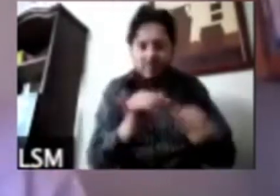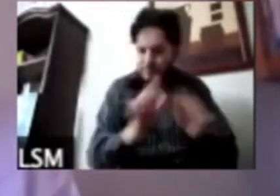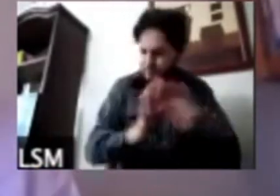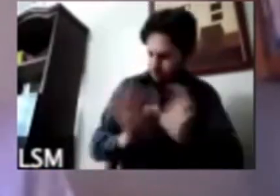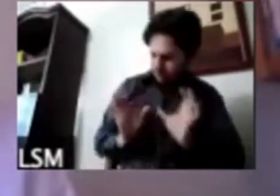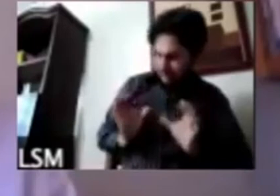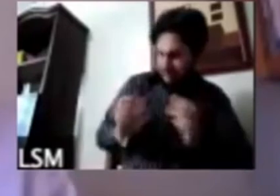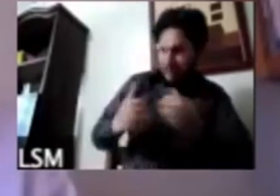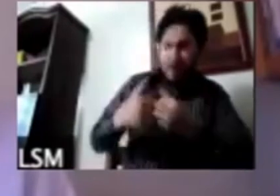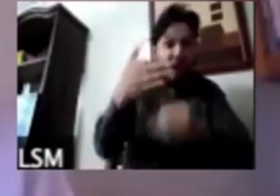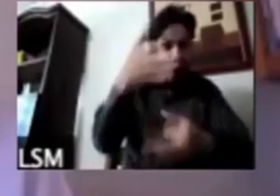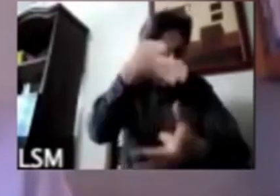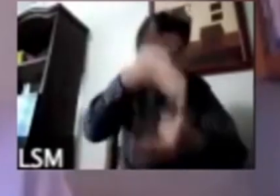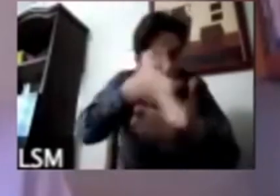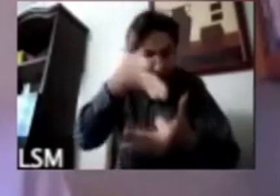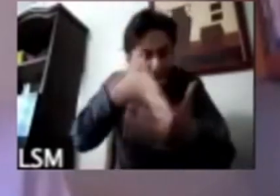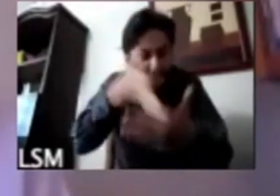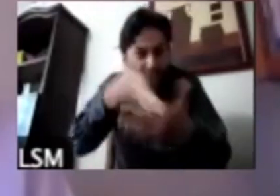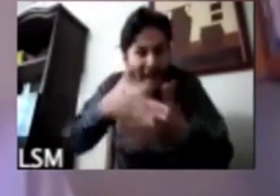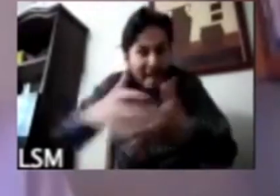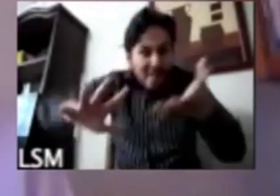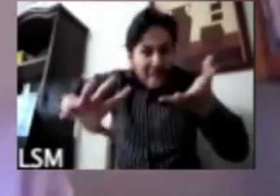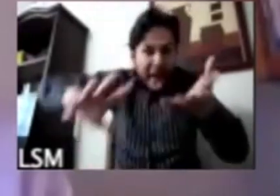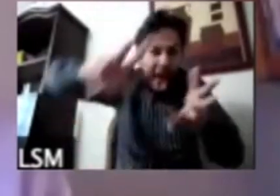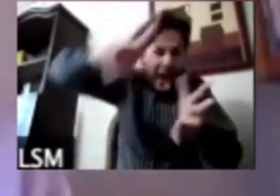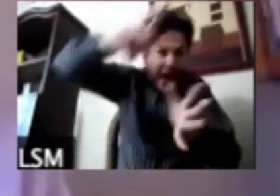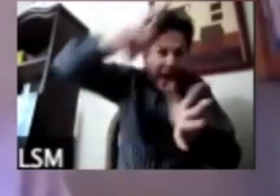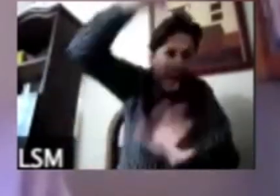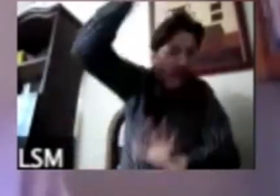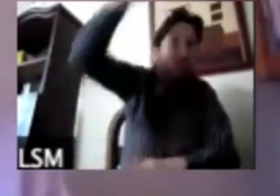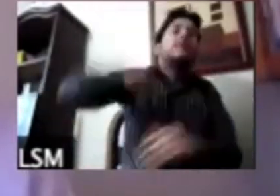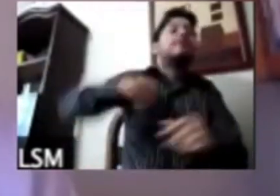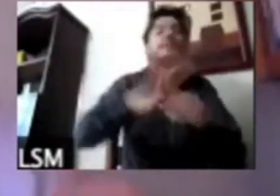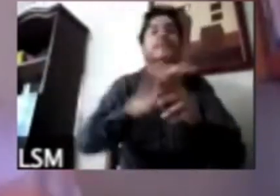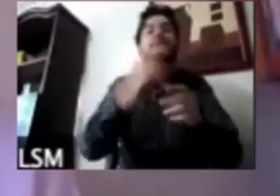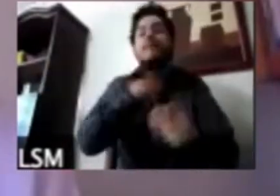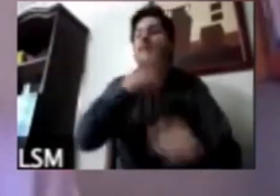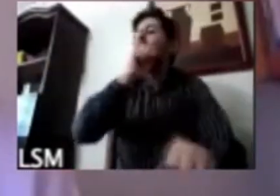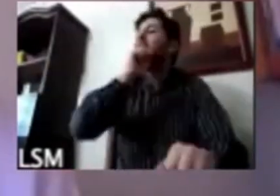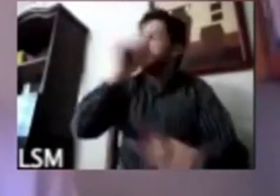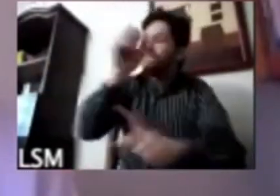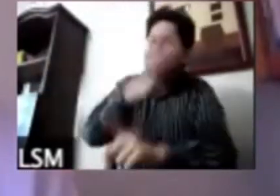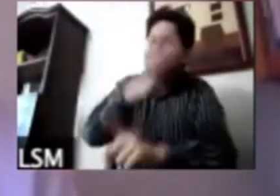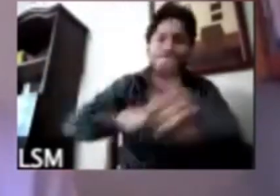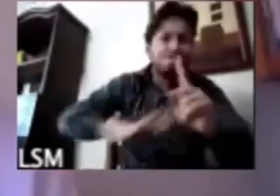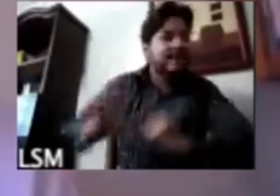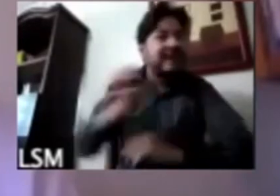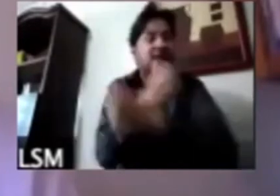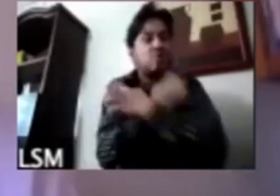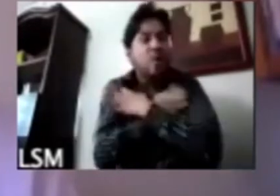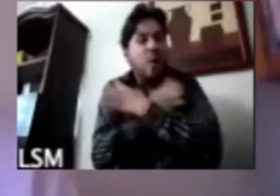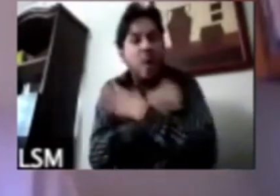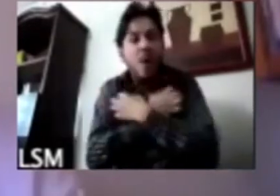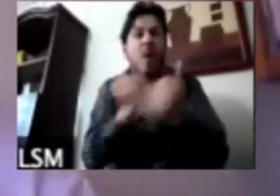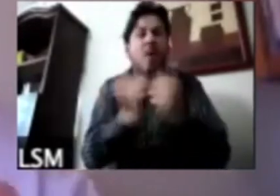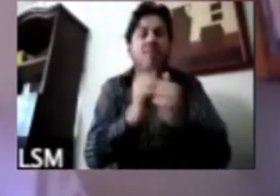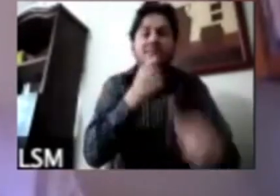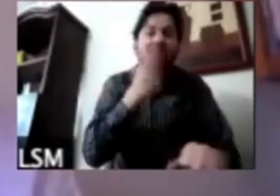sector salud es un foco importante y el sector educativo el sector educativo no sólo por los niños y